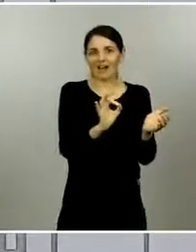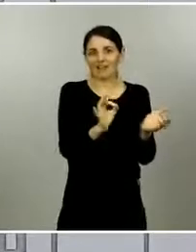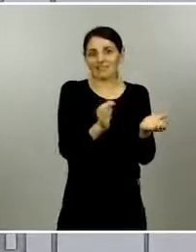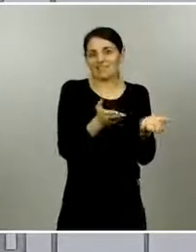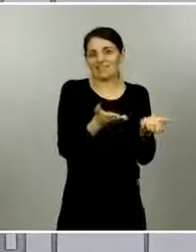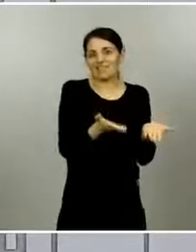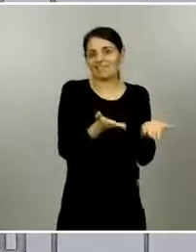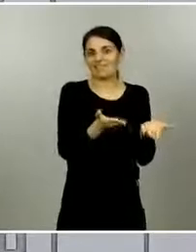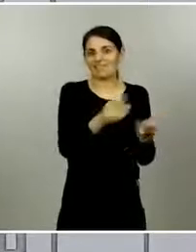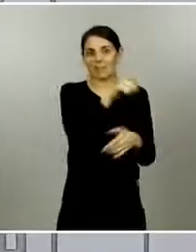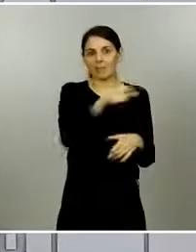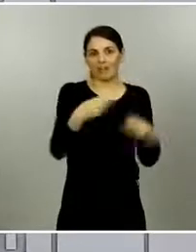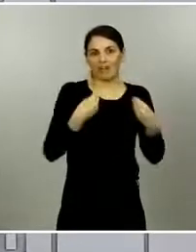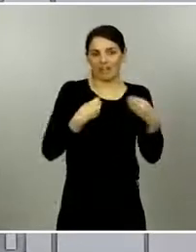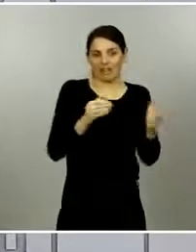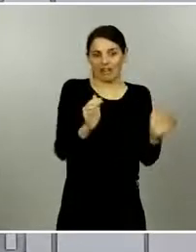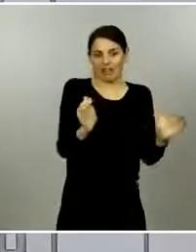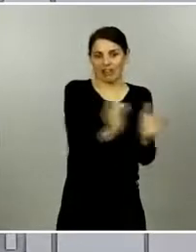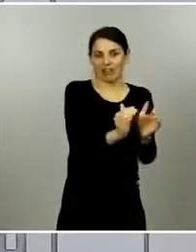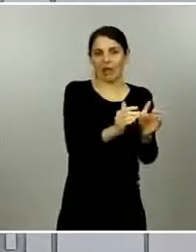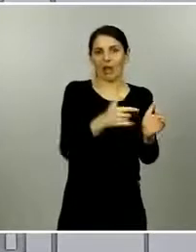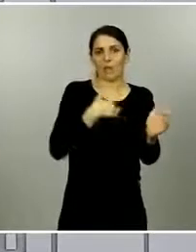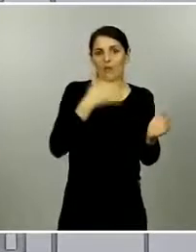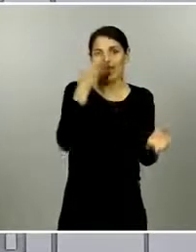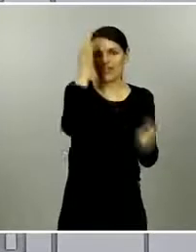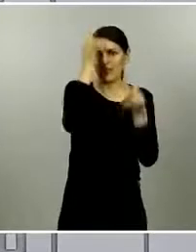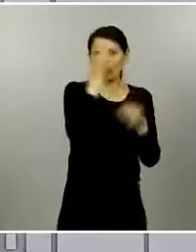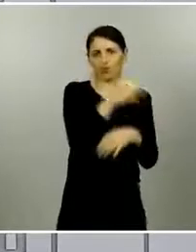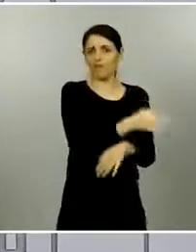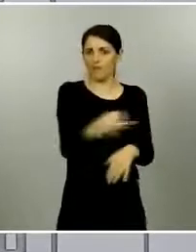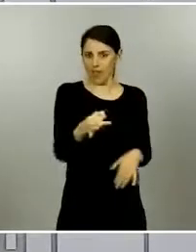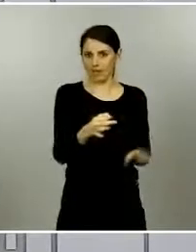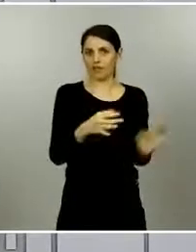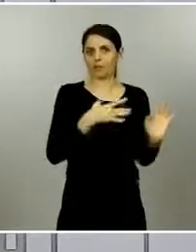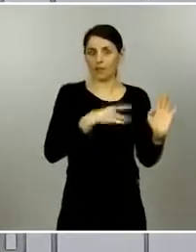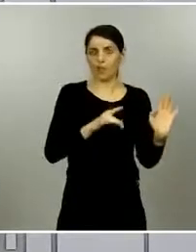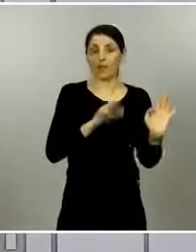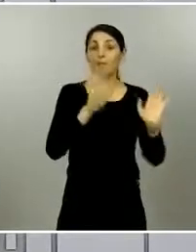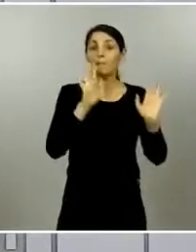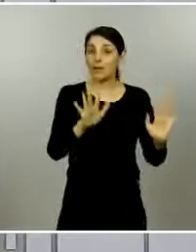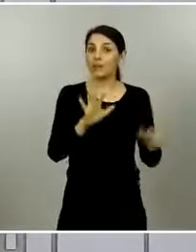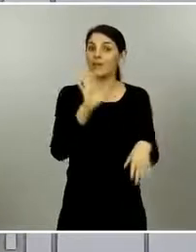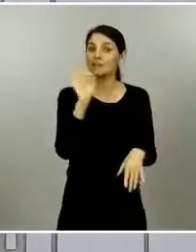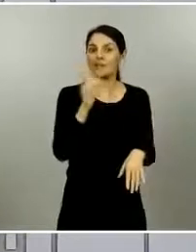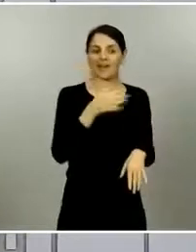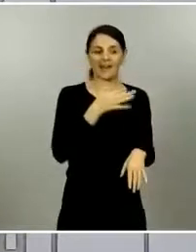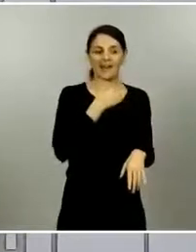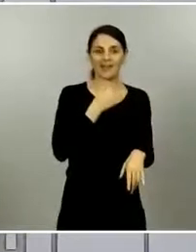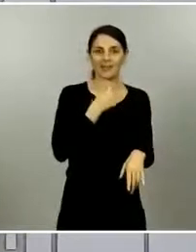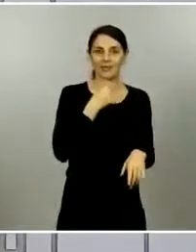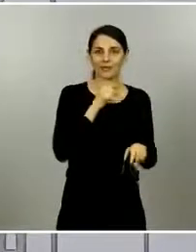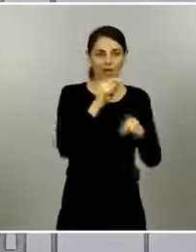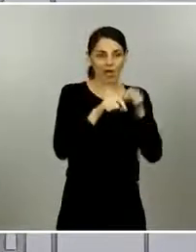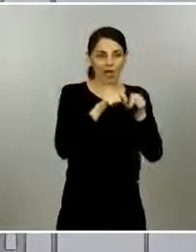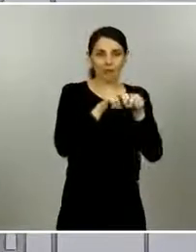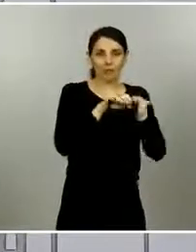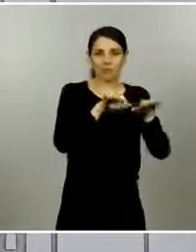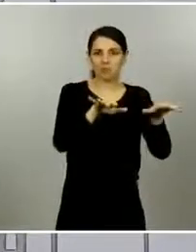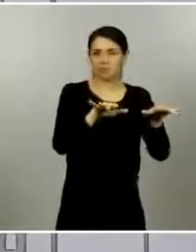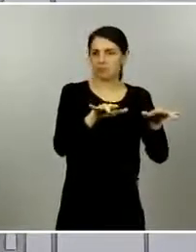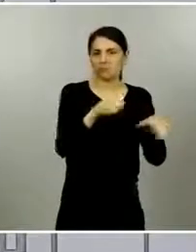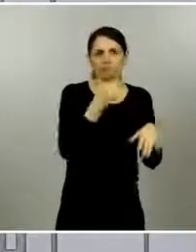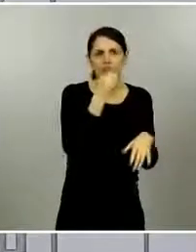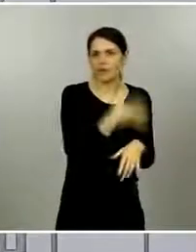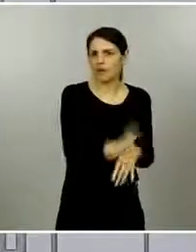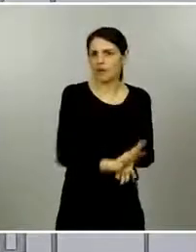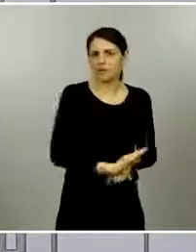como la que tiene la Graciosa podremos tener datos especialmente fiables pero también es cierto que la evolución de la epidemia en la Graciosa ha sido muy muy favorable